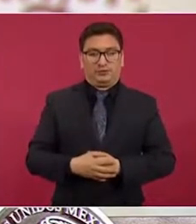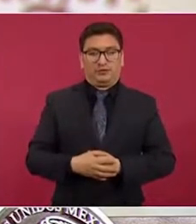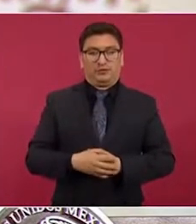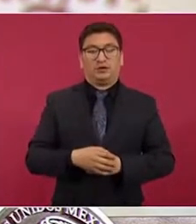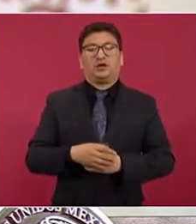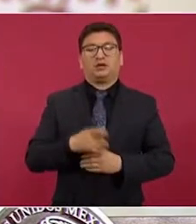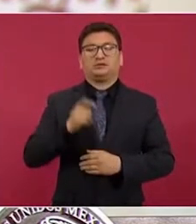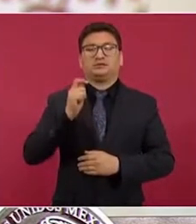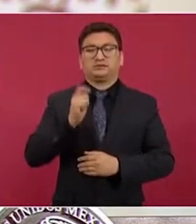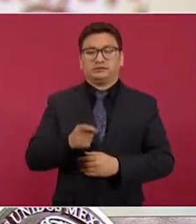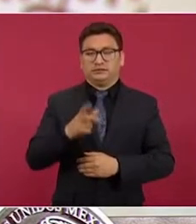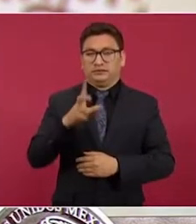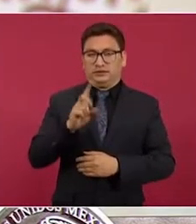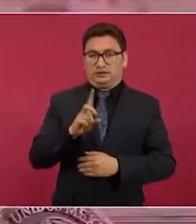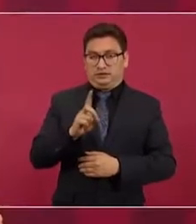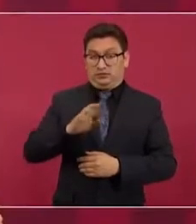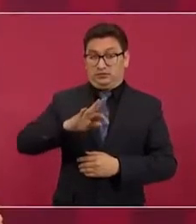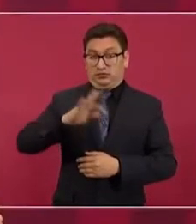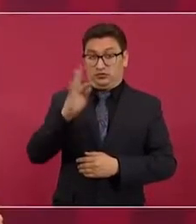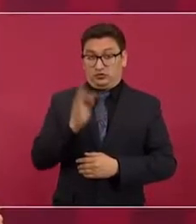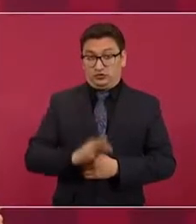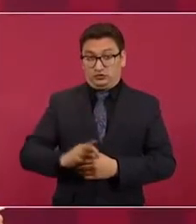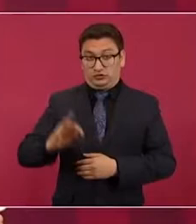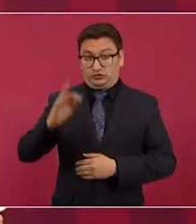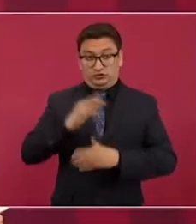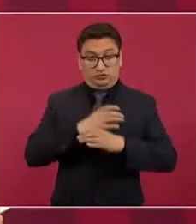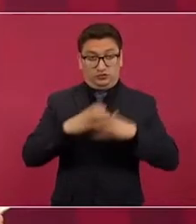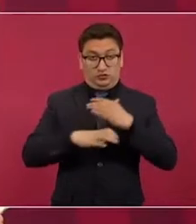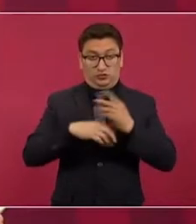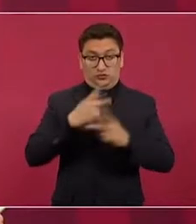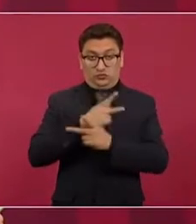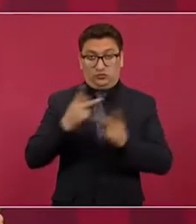casi 30 por ciento de la carga del país.